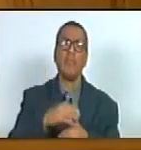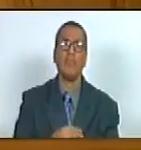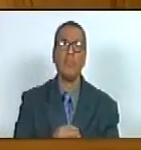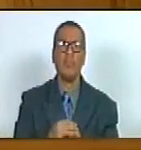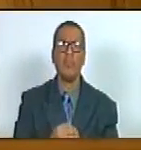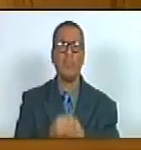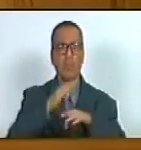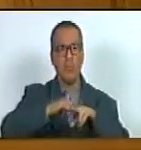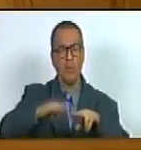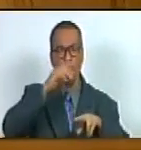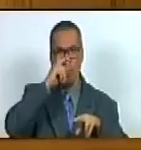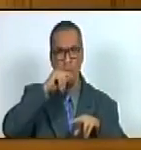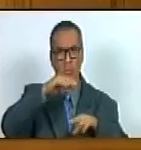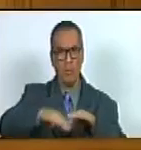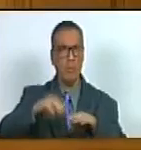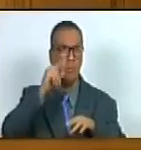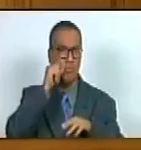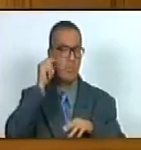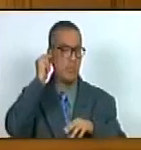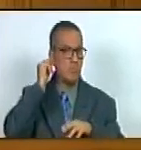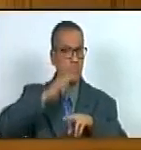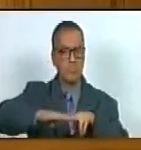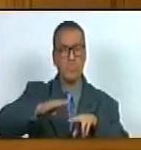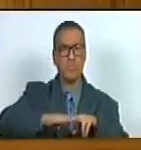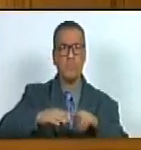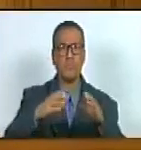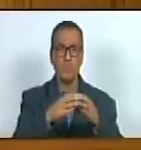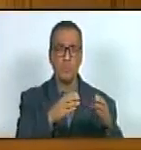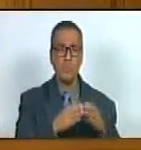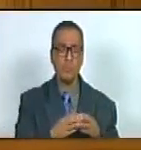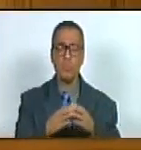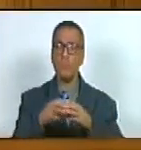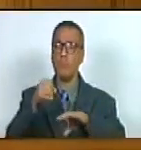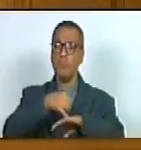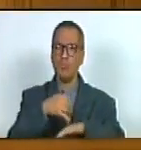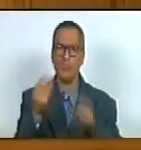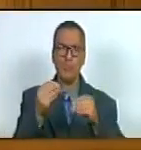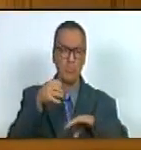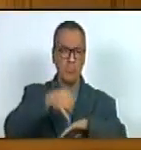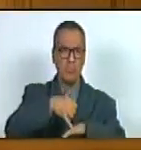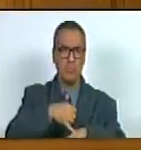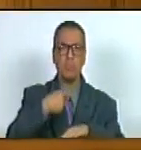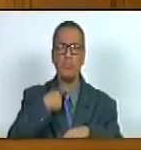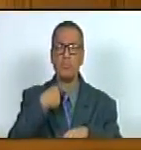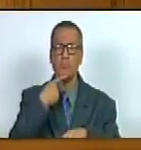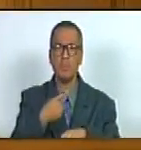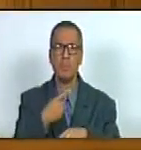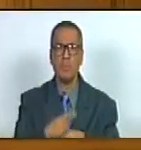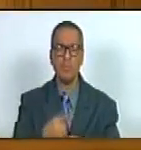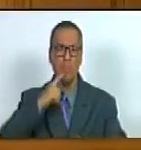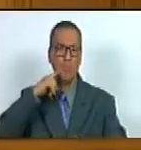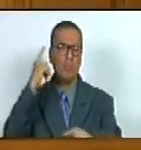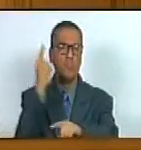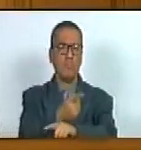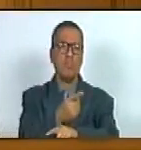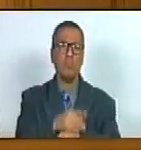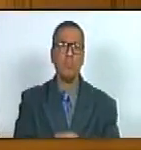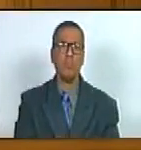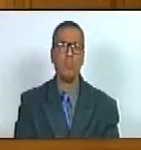que las niñas niños y adolescentes son grupos vulnerables por lo que expresamente se obliga